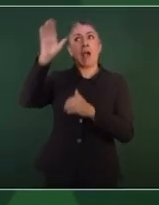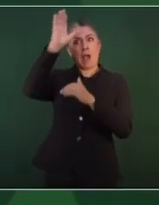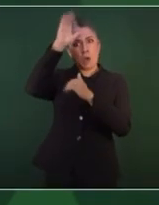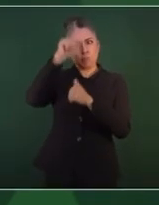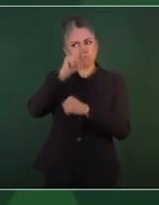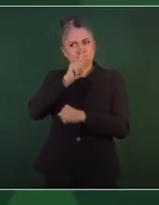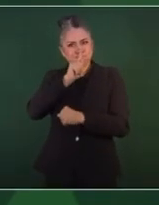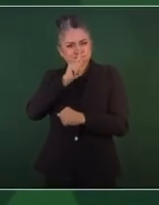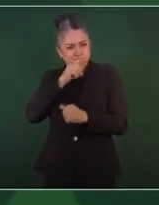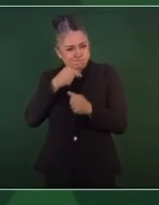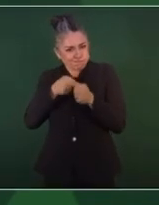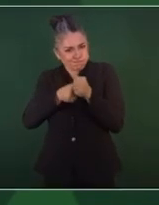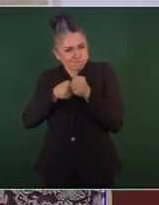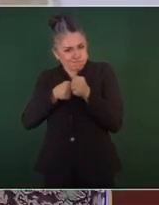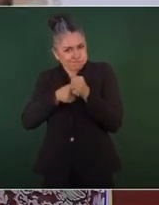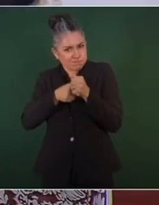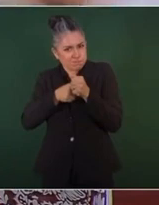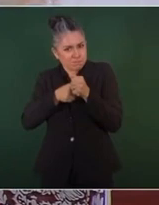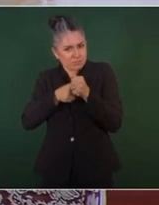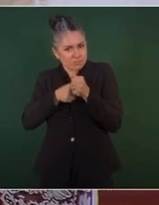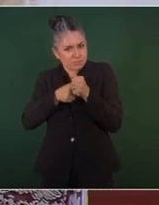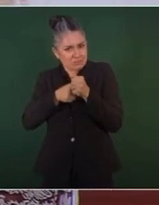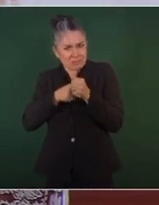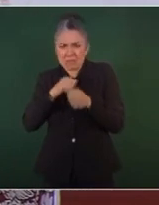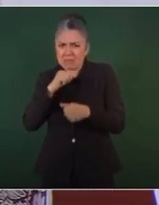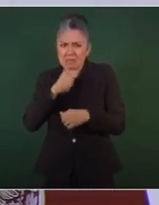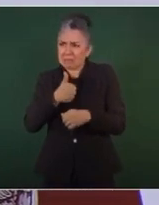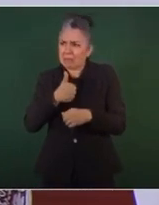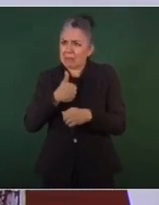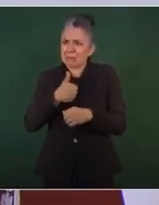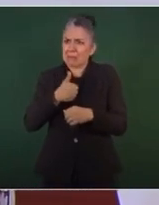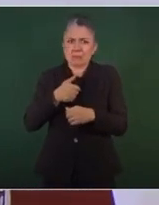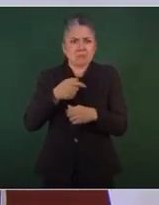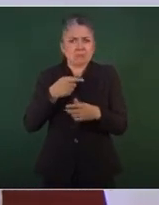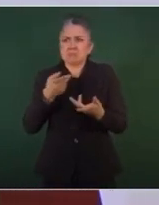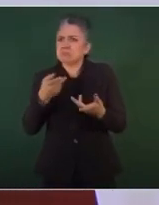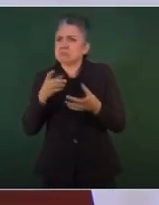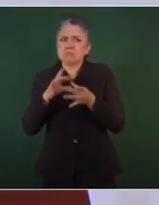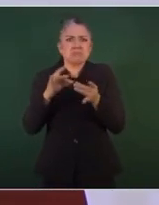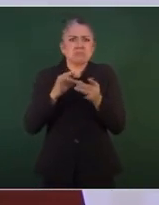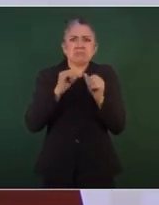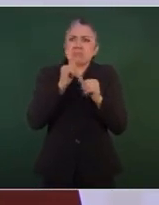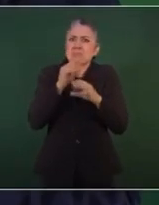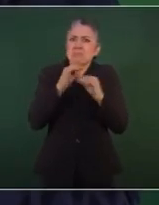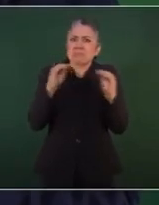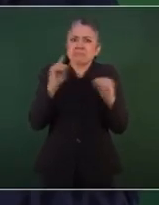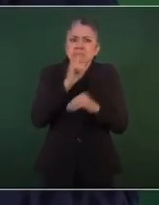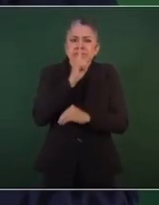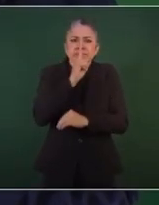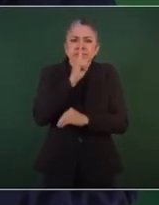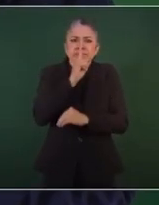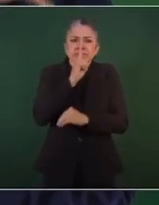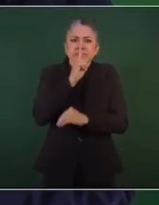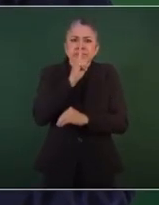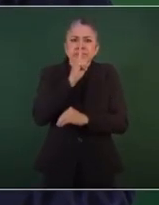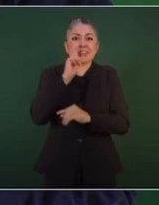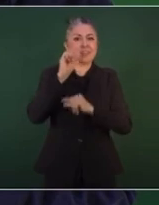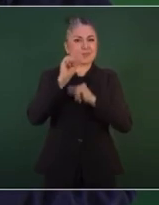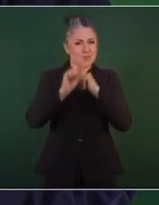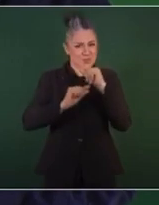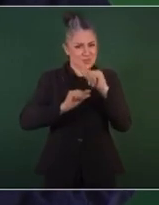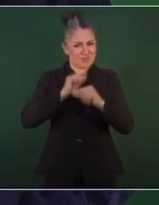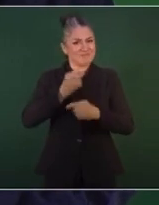nadie hablaba, ya empezaron a hablar